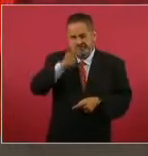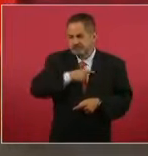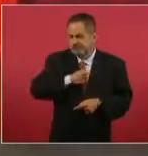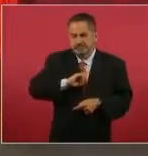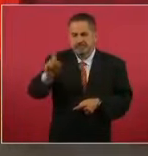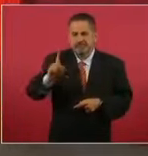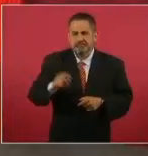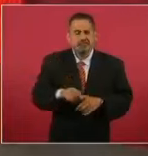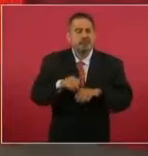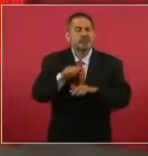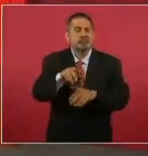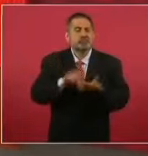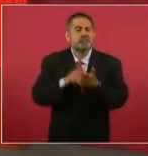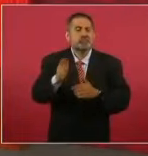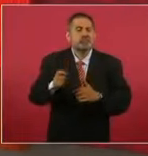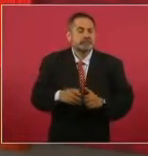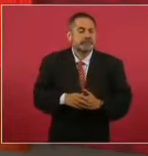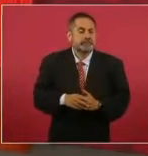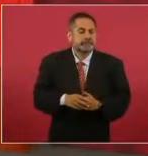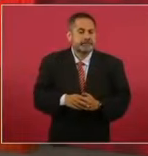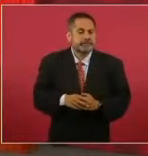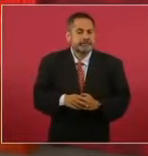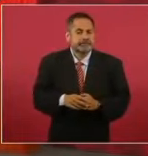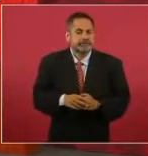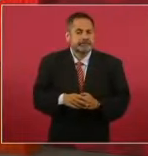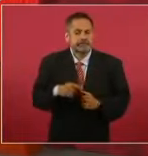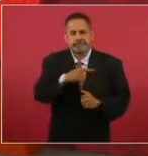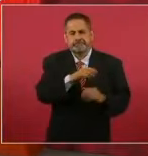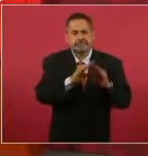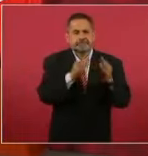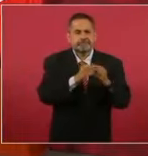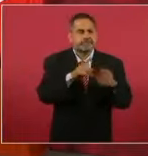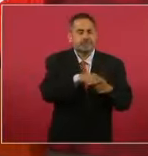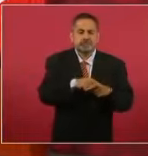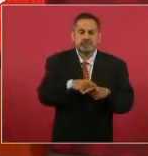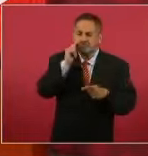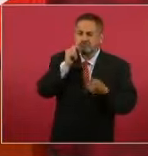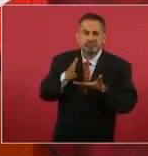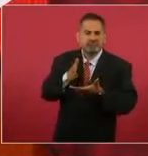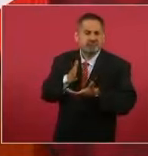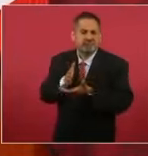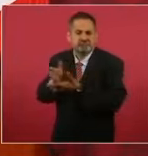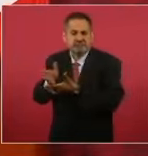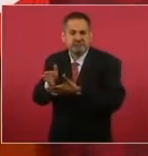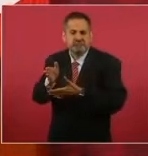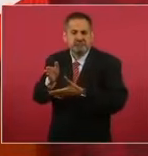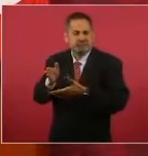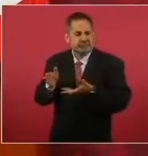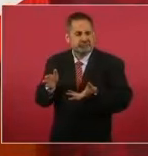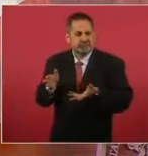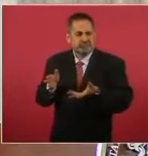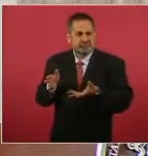Hablo de la forma en que entraron a